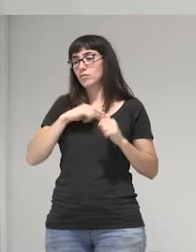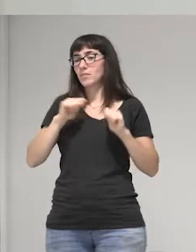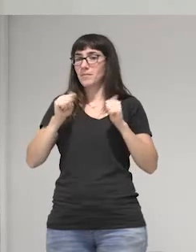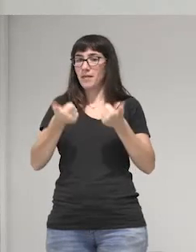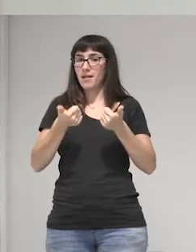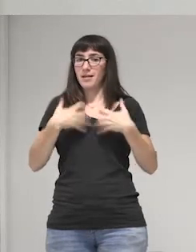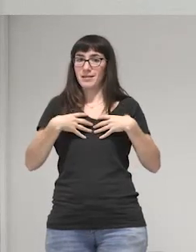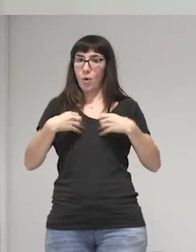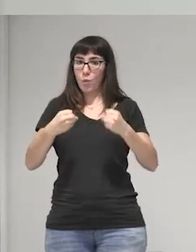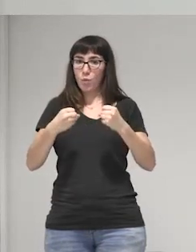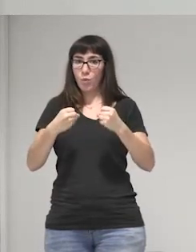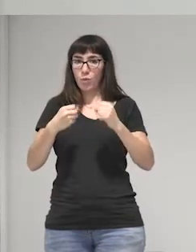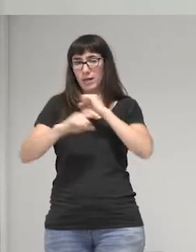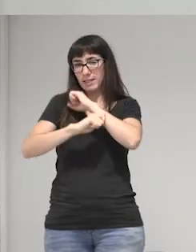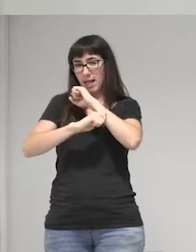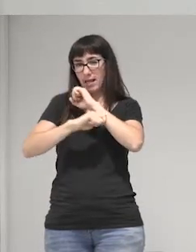salud